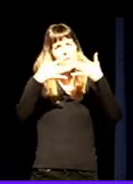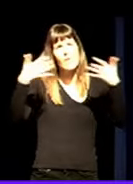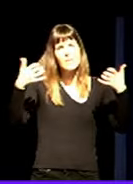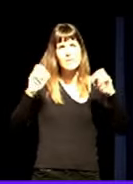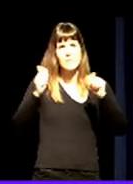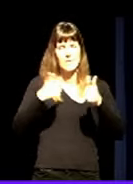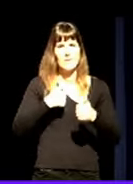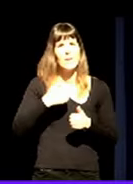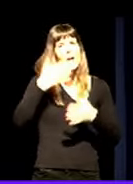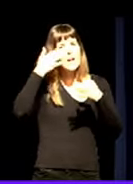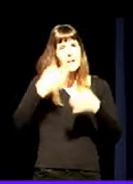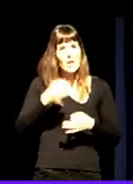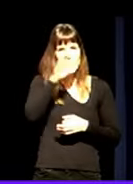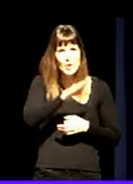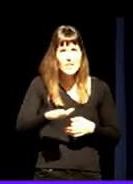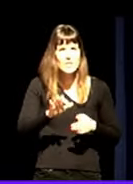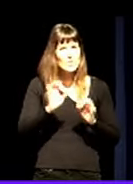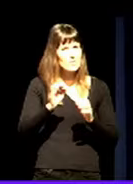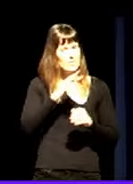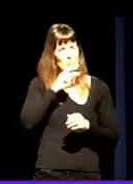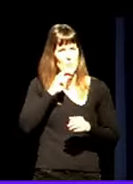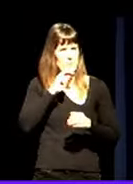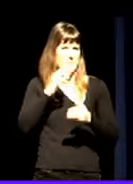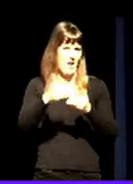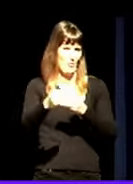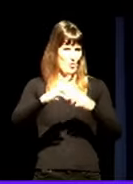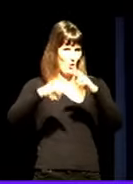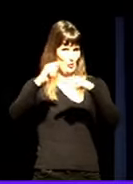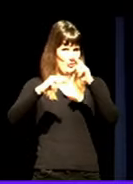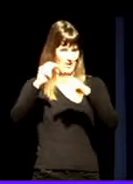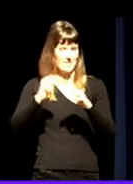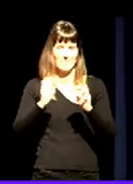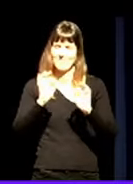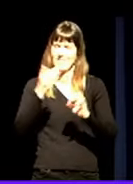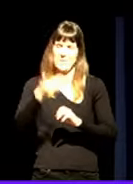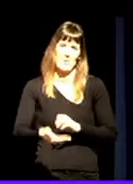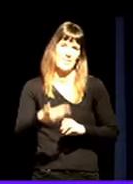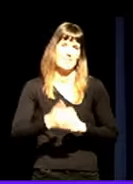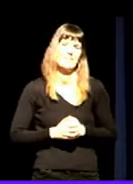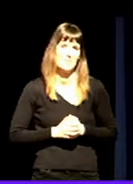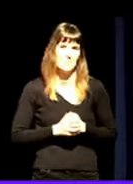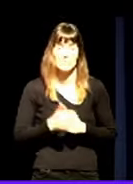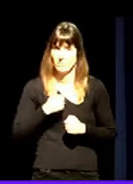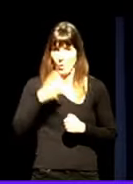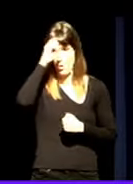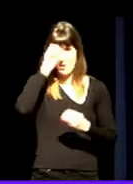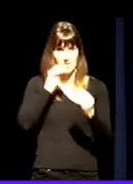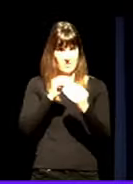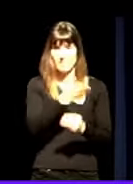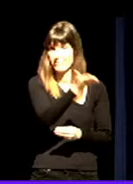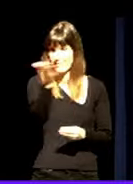I believe the children are our future. Beteran, que os niños y las niñas son oken el egununtaz 61.